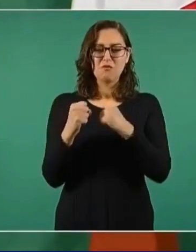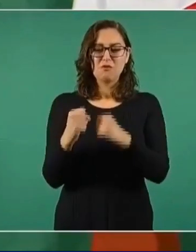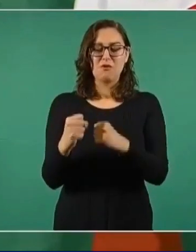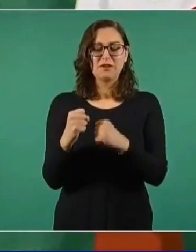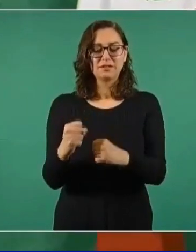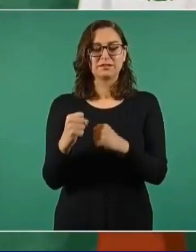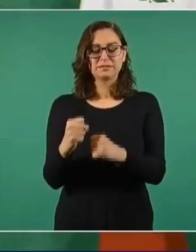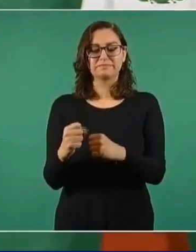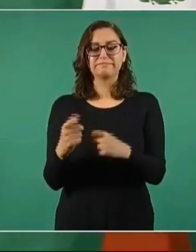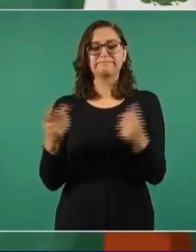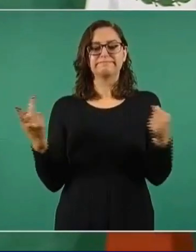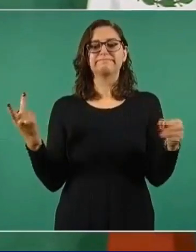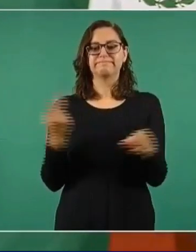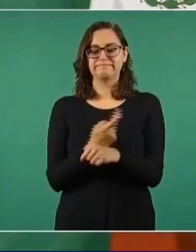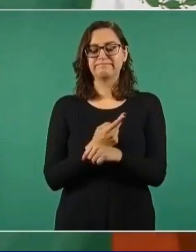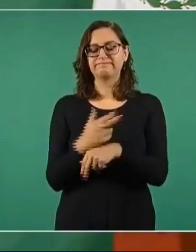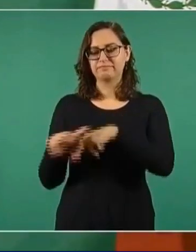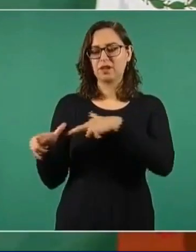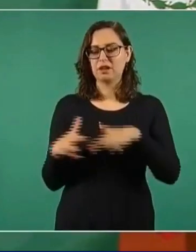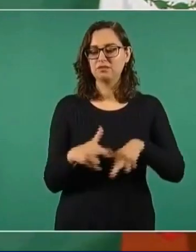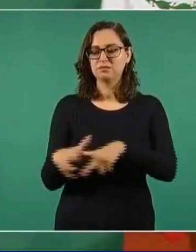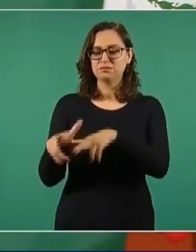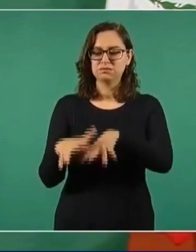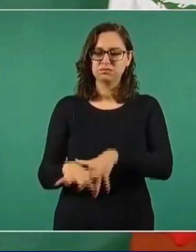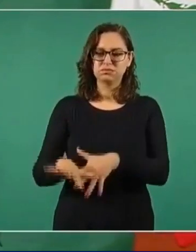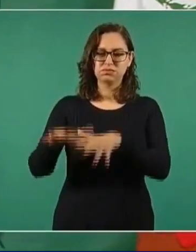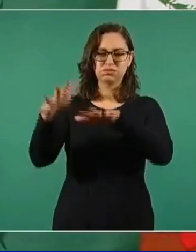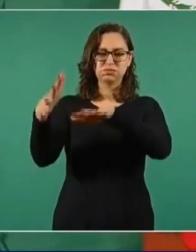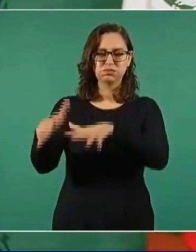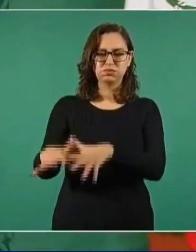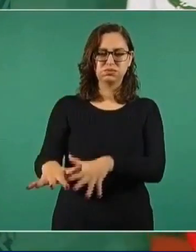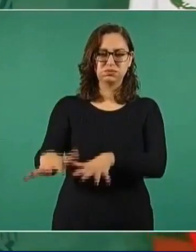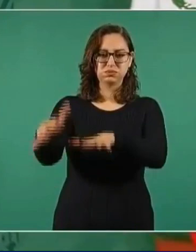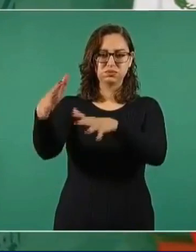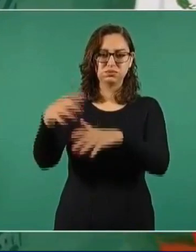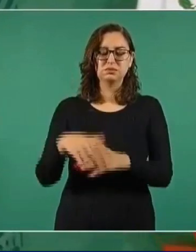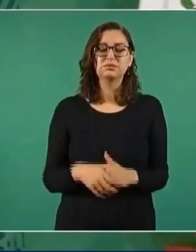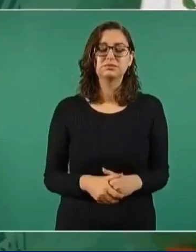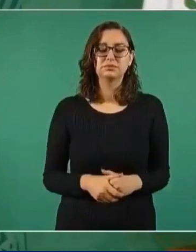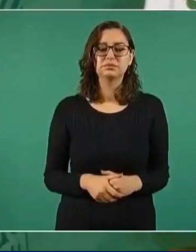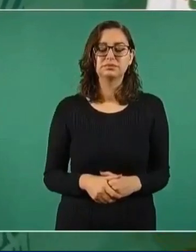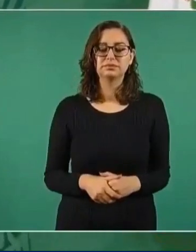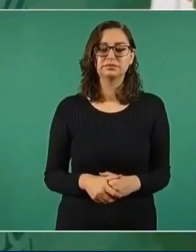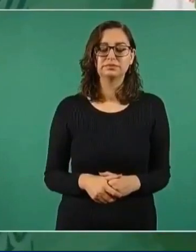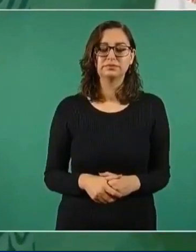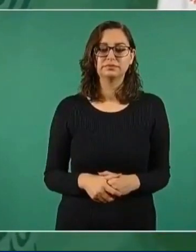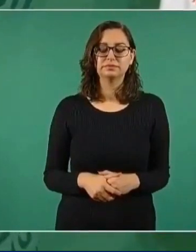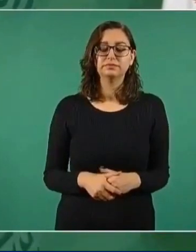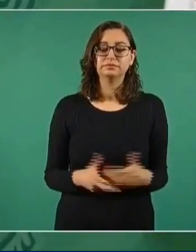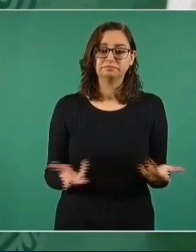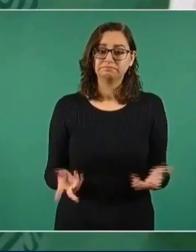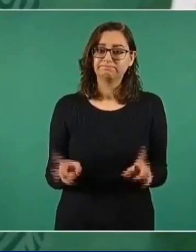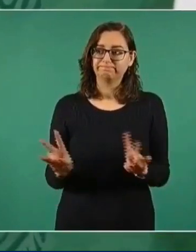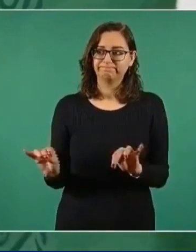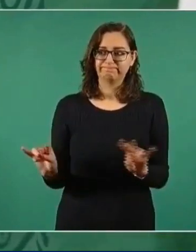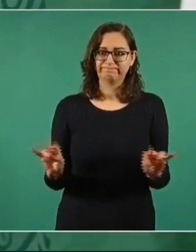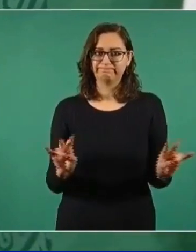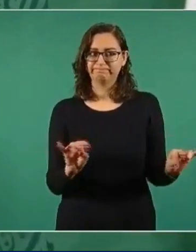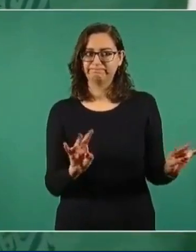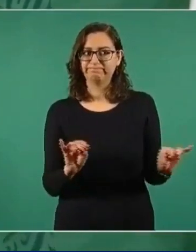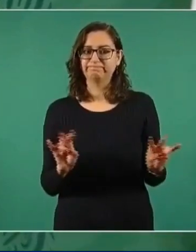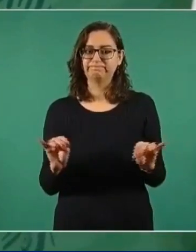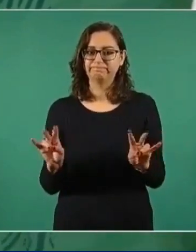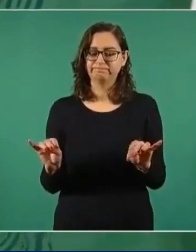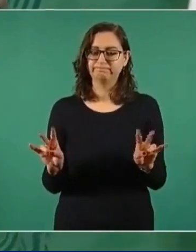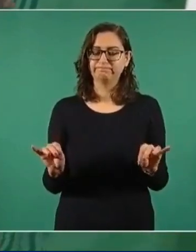desbordamiento de los ríos. Estamos todavía atentos y estamos